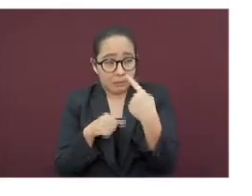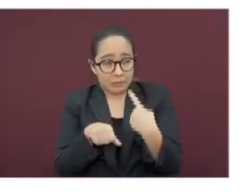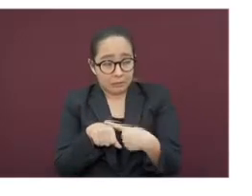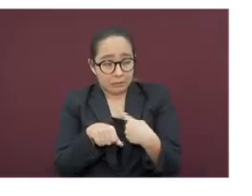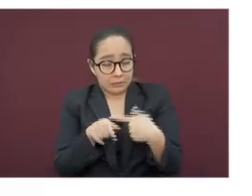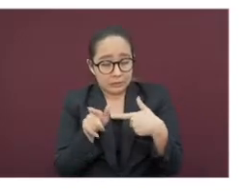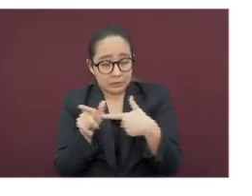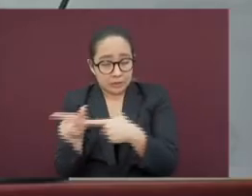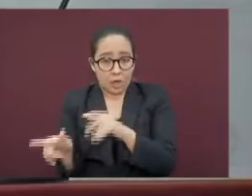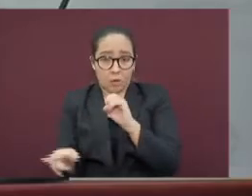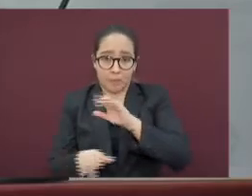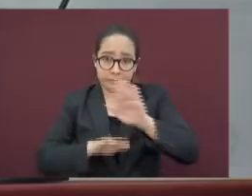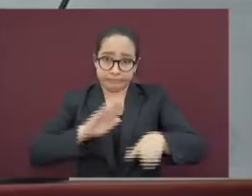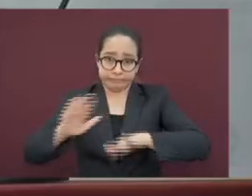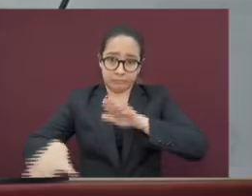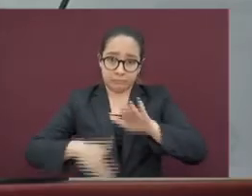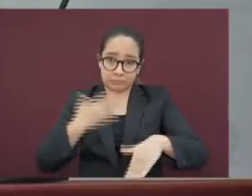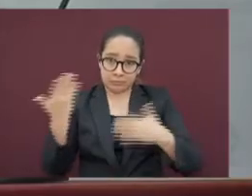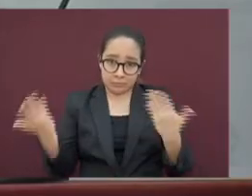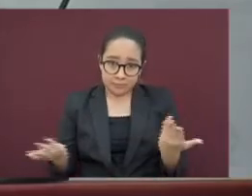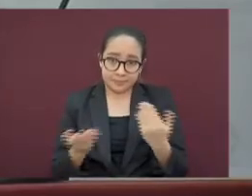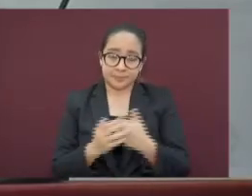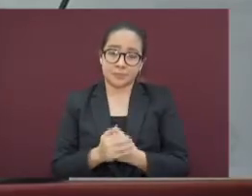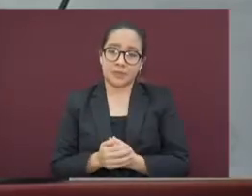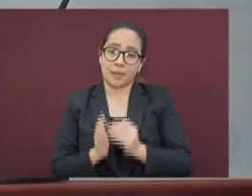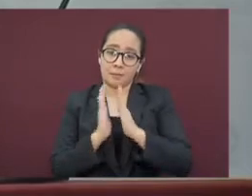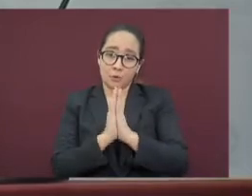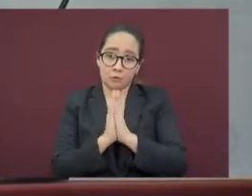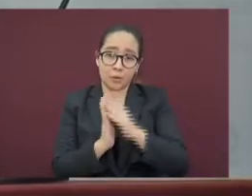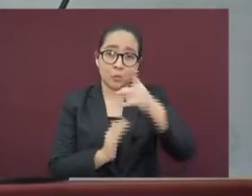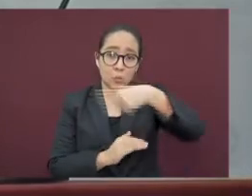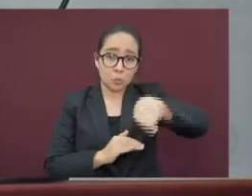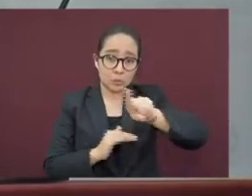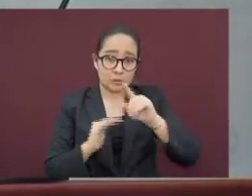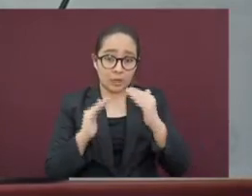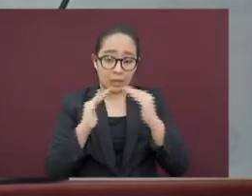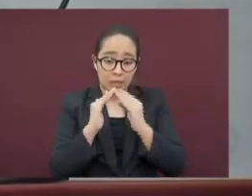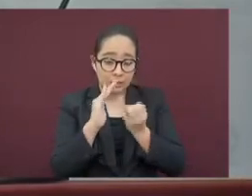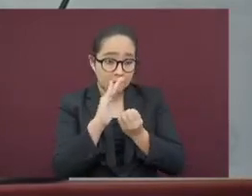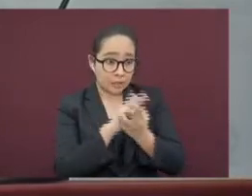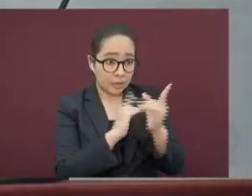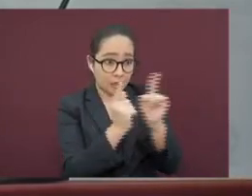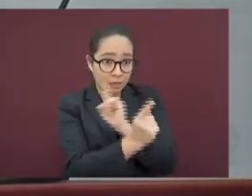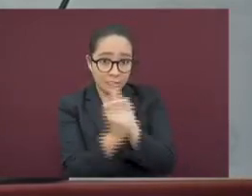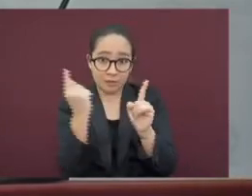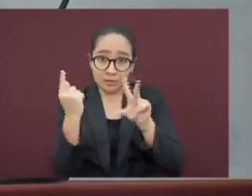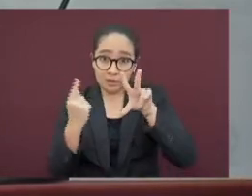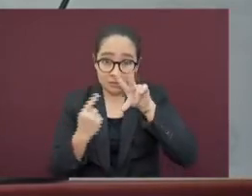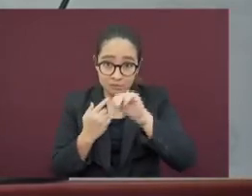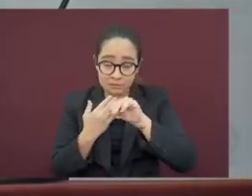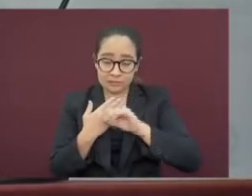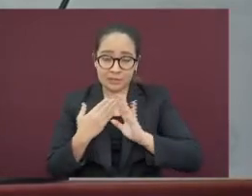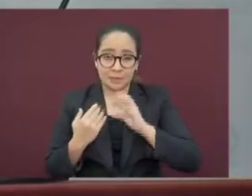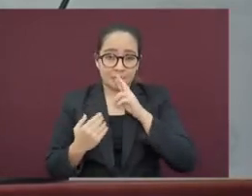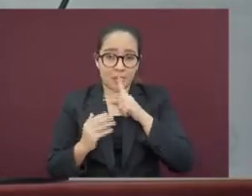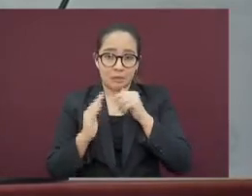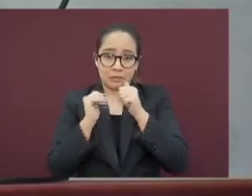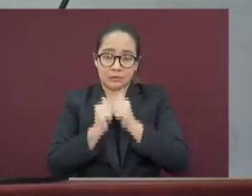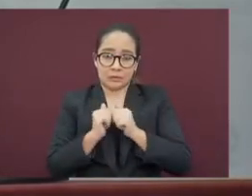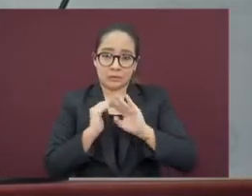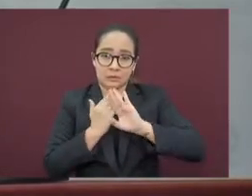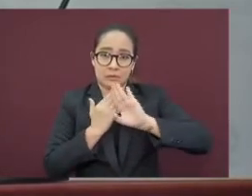fatal. Por ello, lo mejor es no exponerse al contagio. Si te enfermas, puedes transmitir el